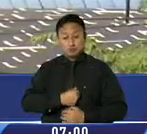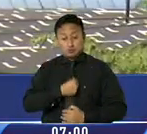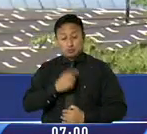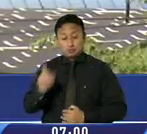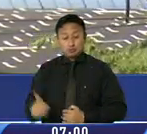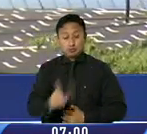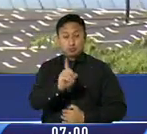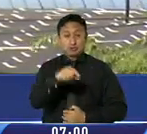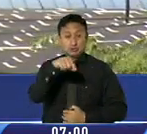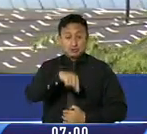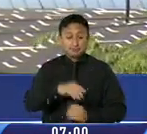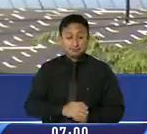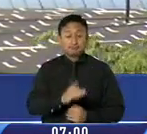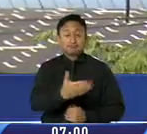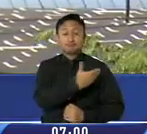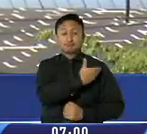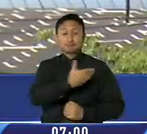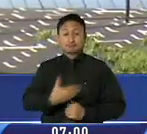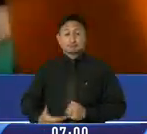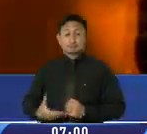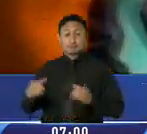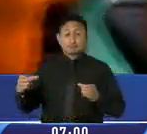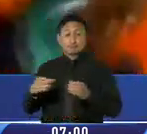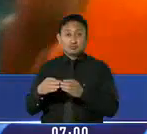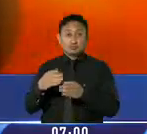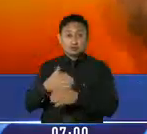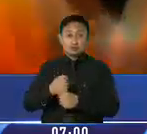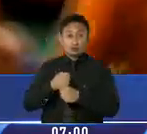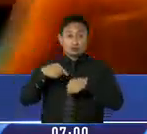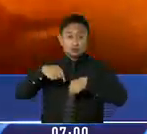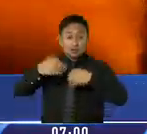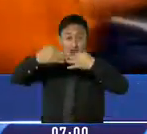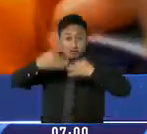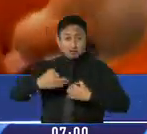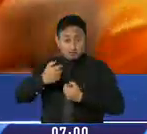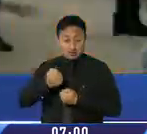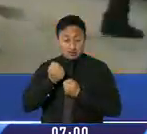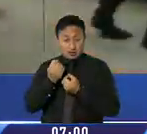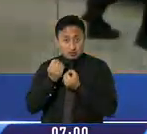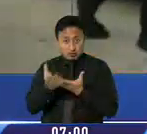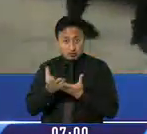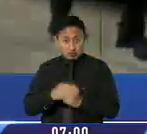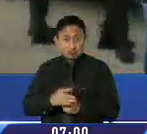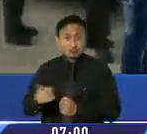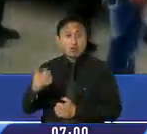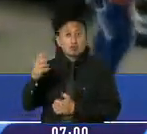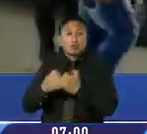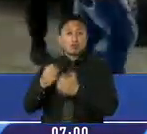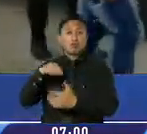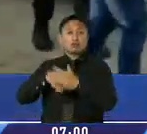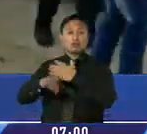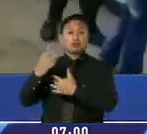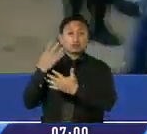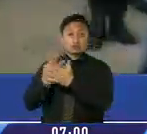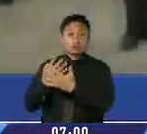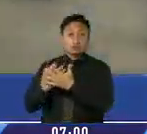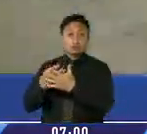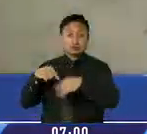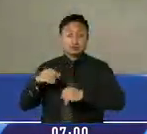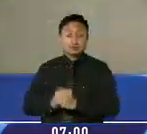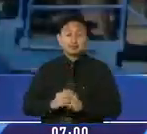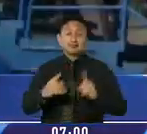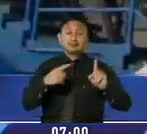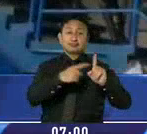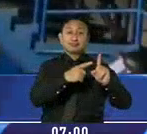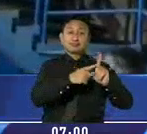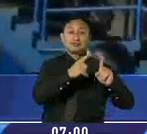asamblea. El presidente de la Comisión de Seguridad entregó el informe oficial sobre la crisis carcelaria y la inseguridad a Tania Renault,